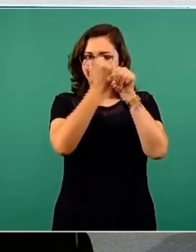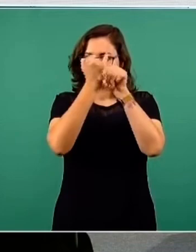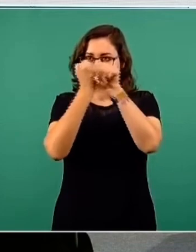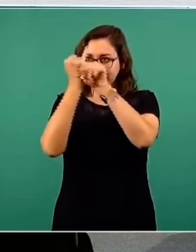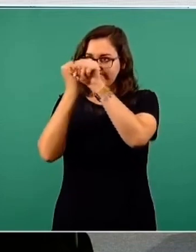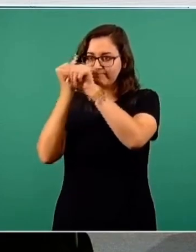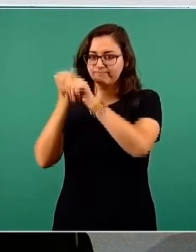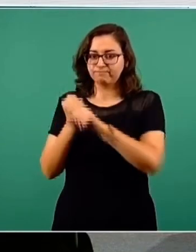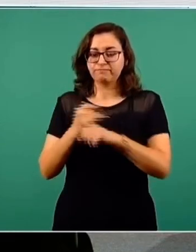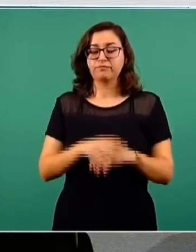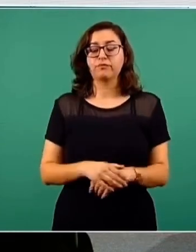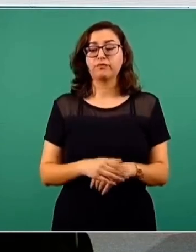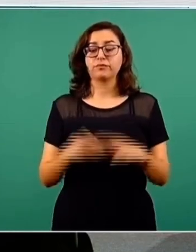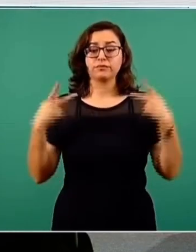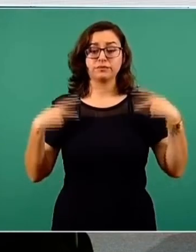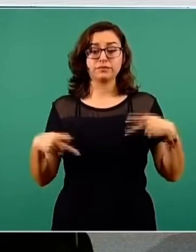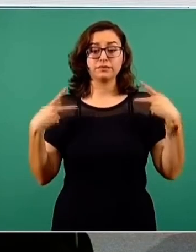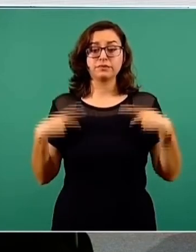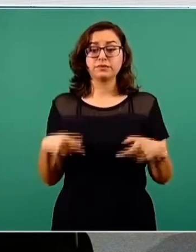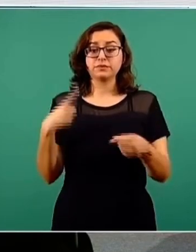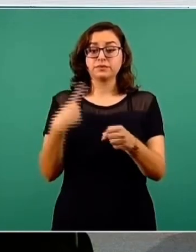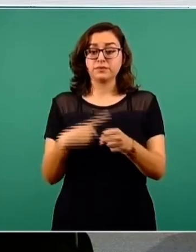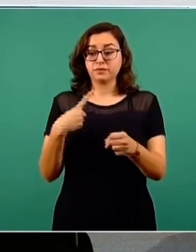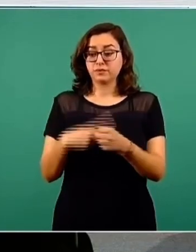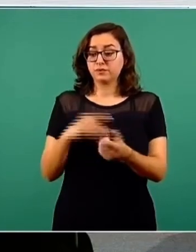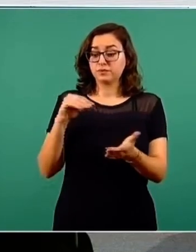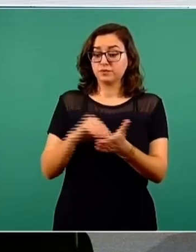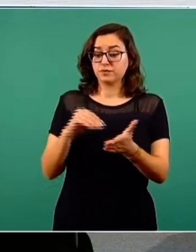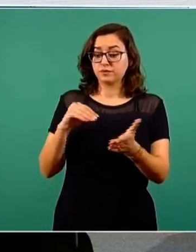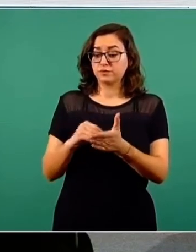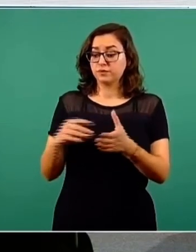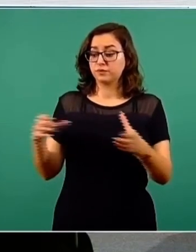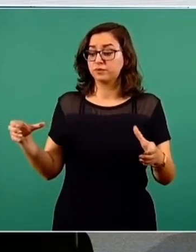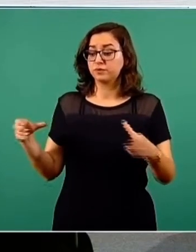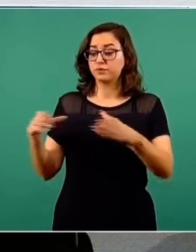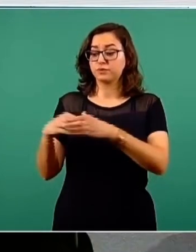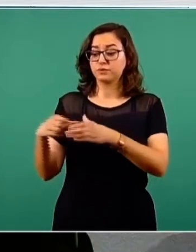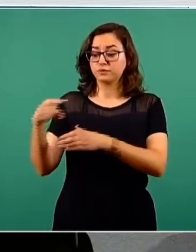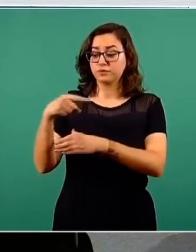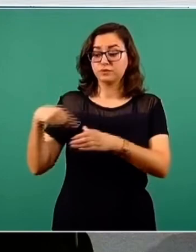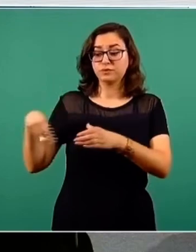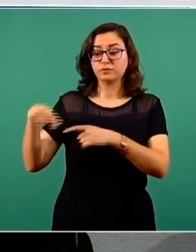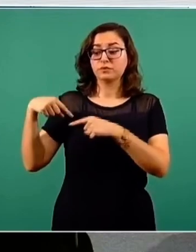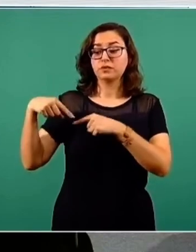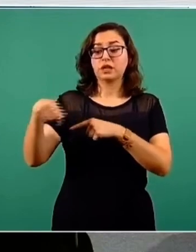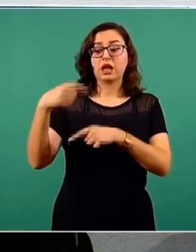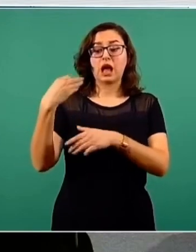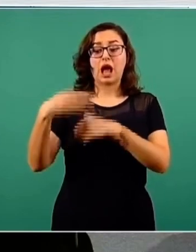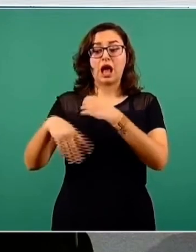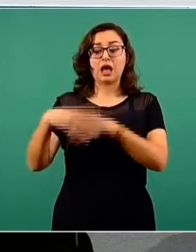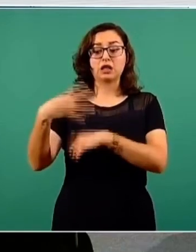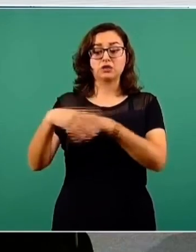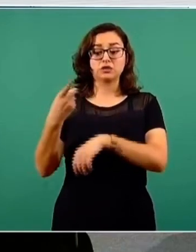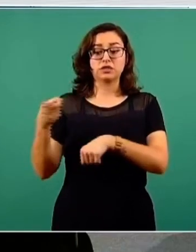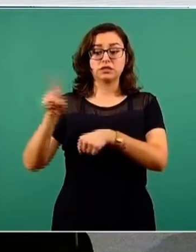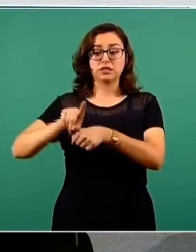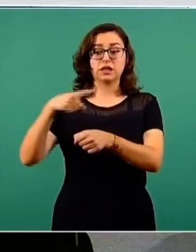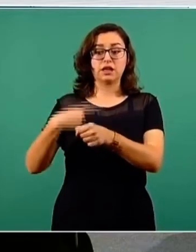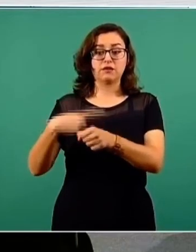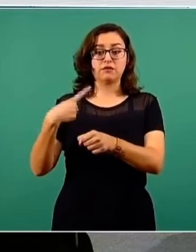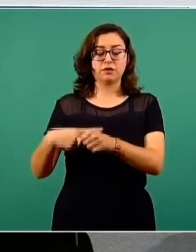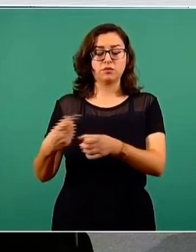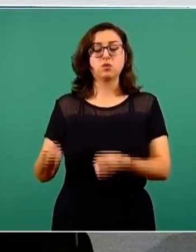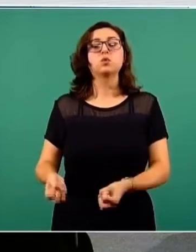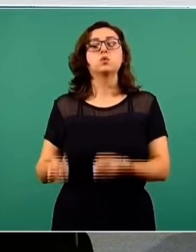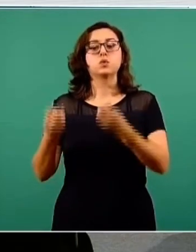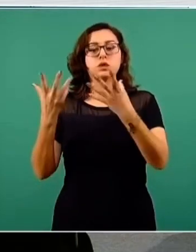Esto representa el punto 7 por ciento del total de casos que desde el inicio de la pandemia hasta el día de hoy se han presentado, y esto es